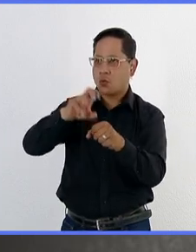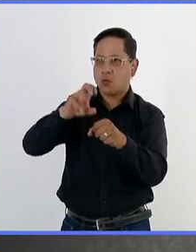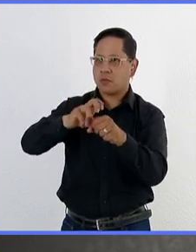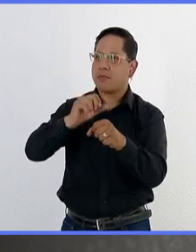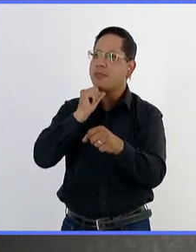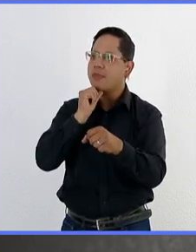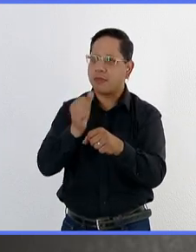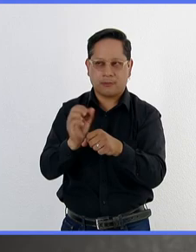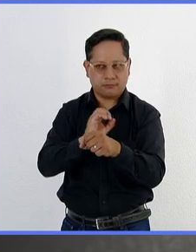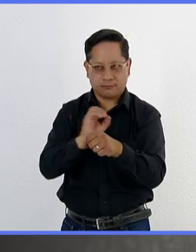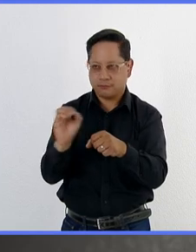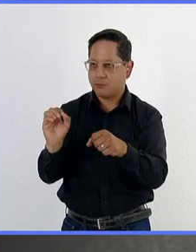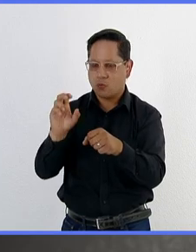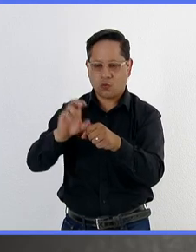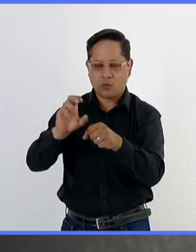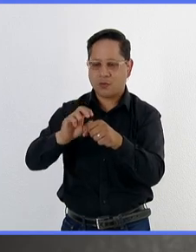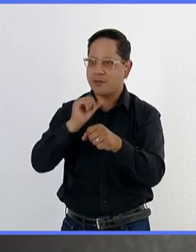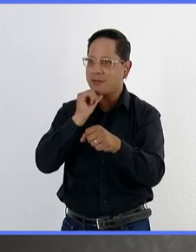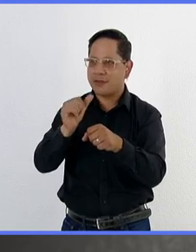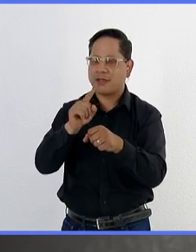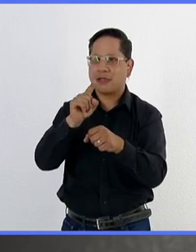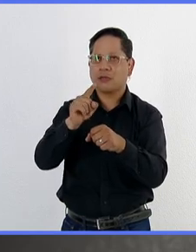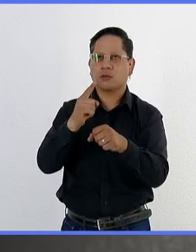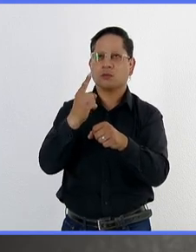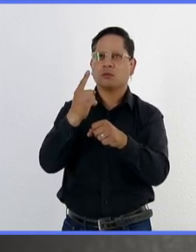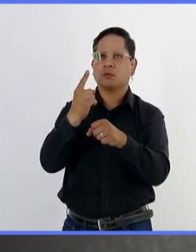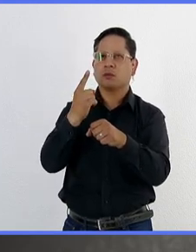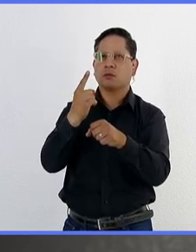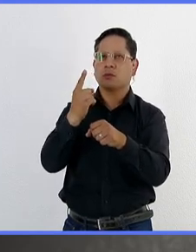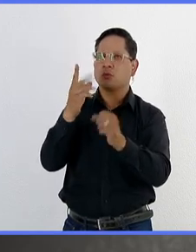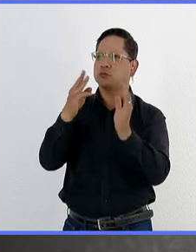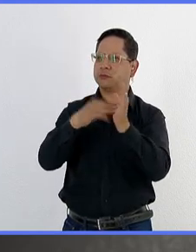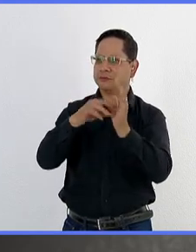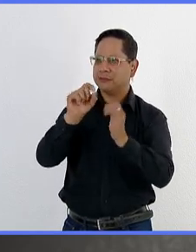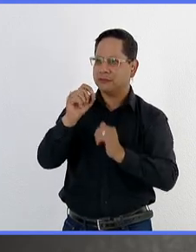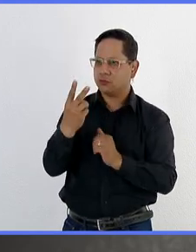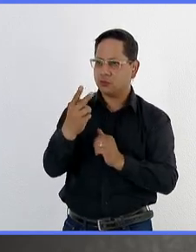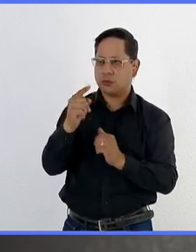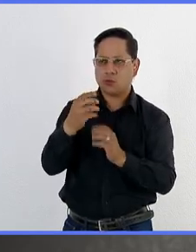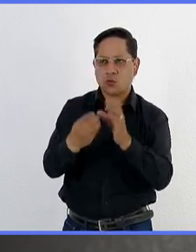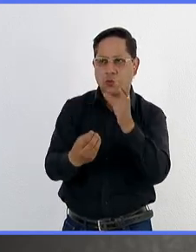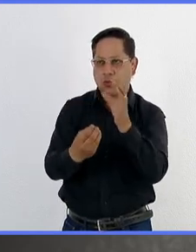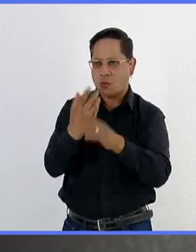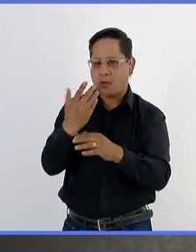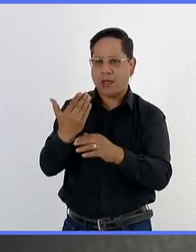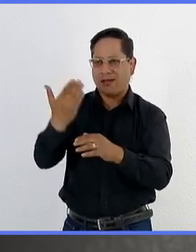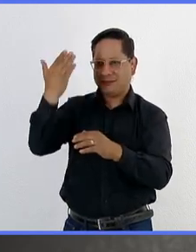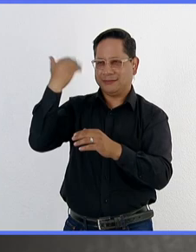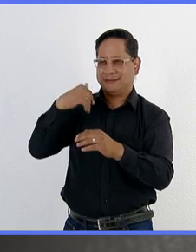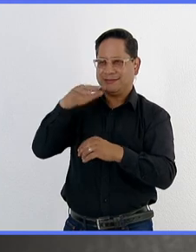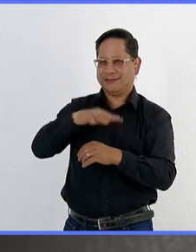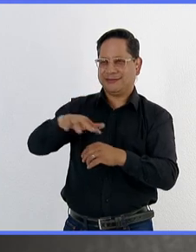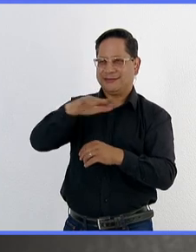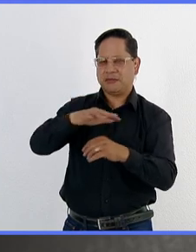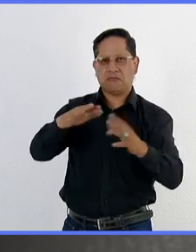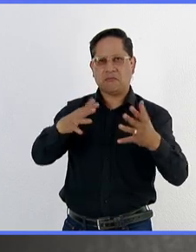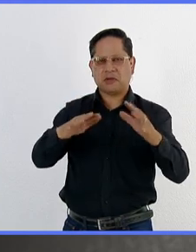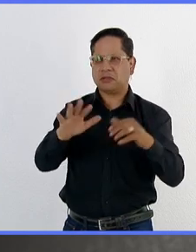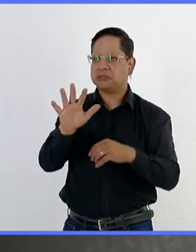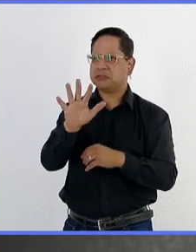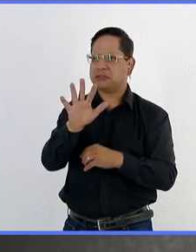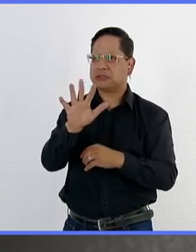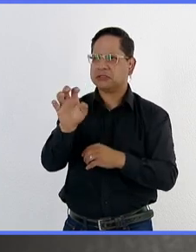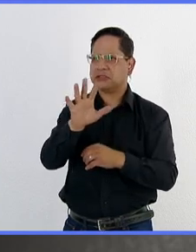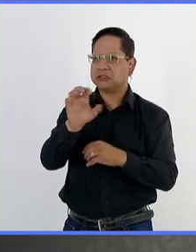Tenemos, se inauguró el año antepasado una nueva instalación, la anterior tenía una capacidad de